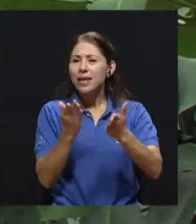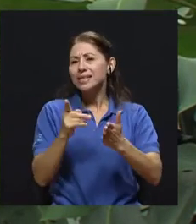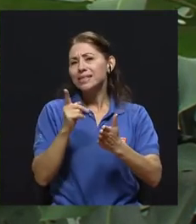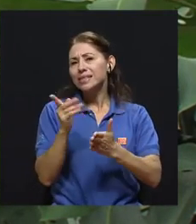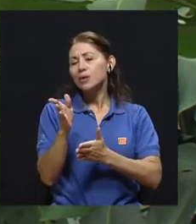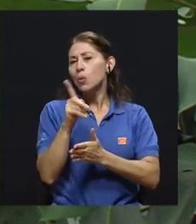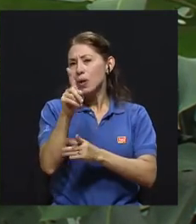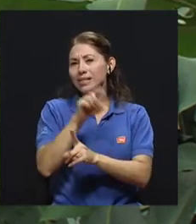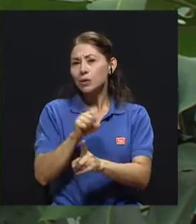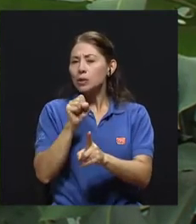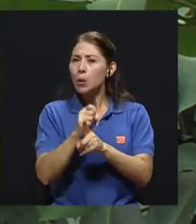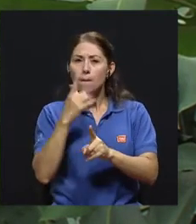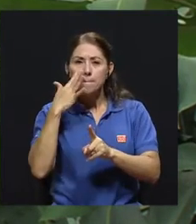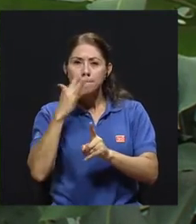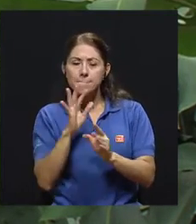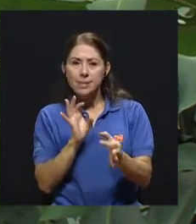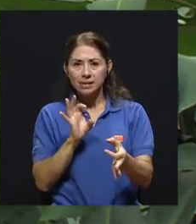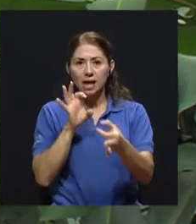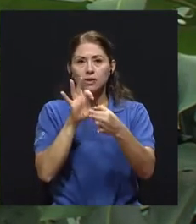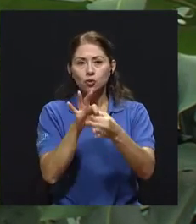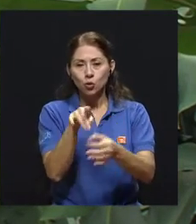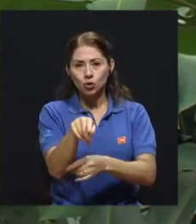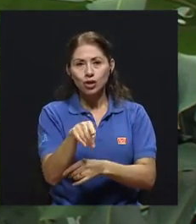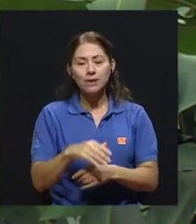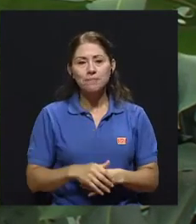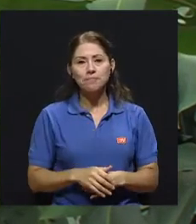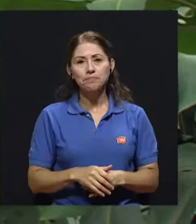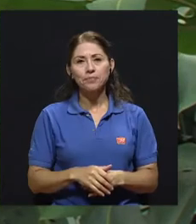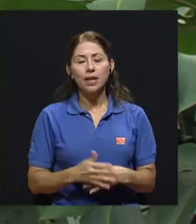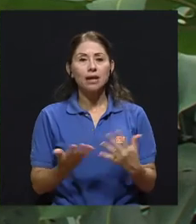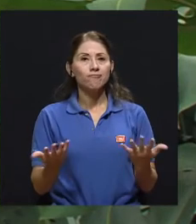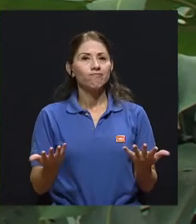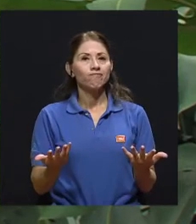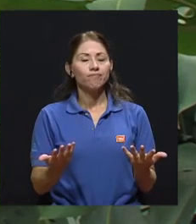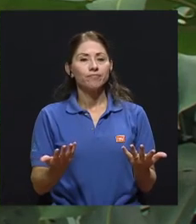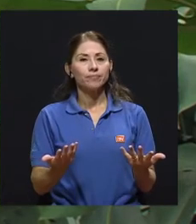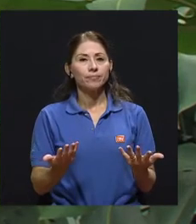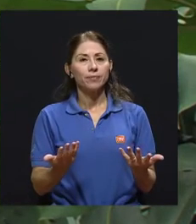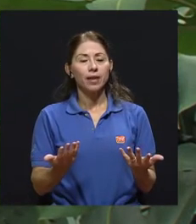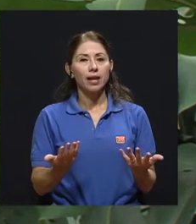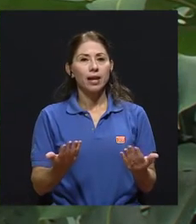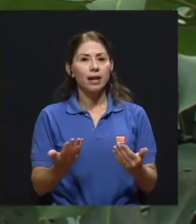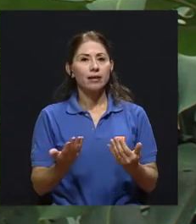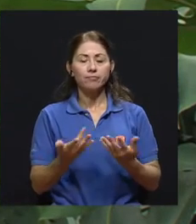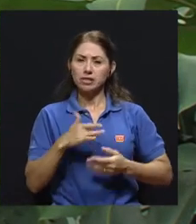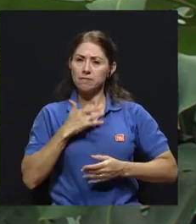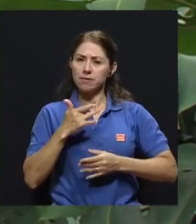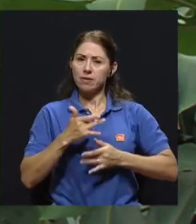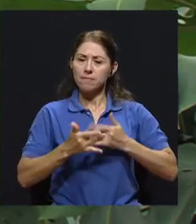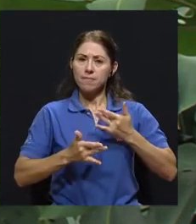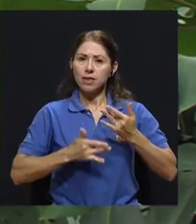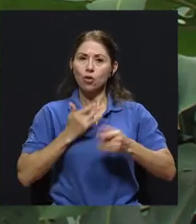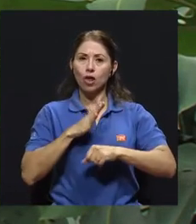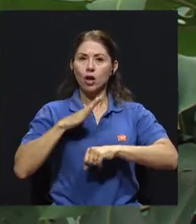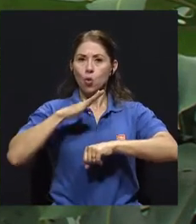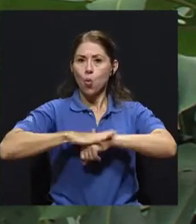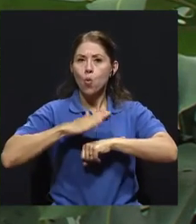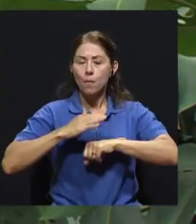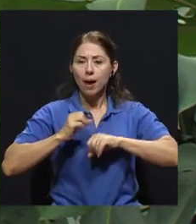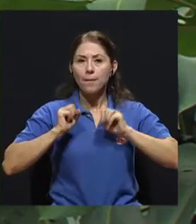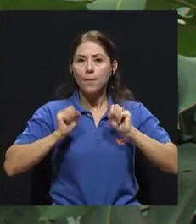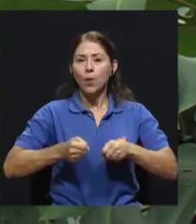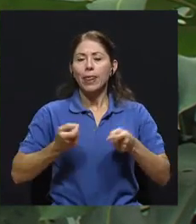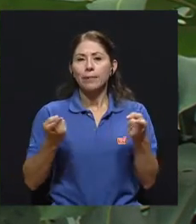a las que ya mencionábamos. La culpa puede emerger como una